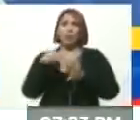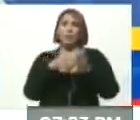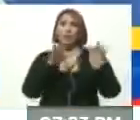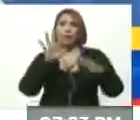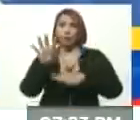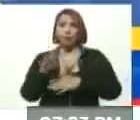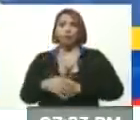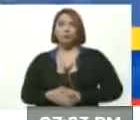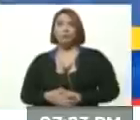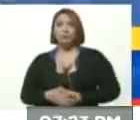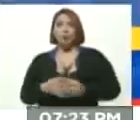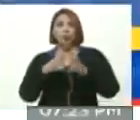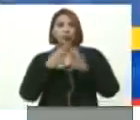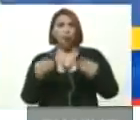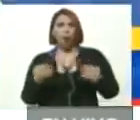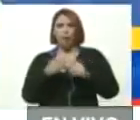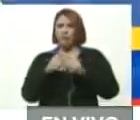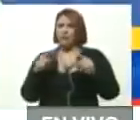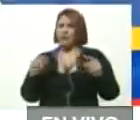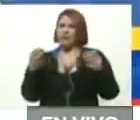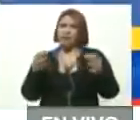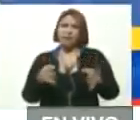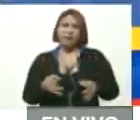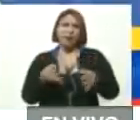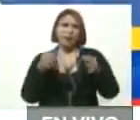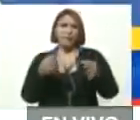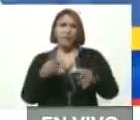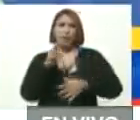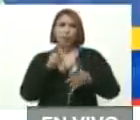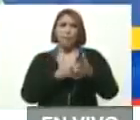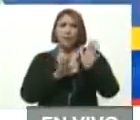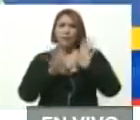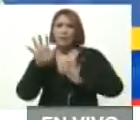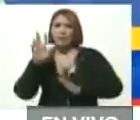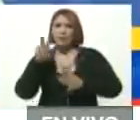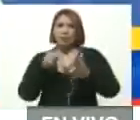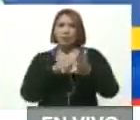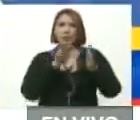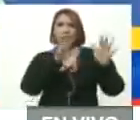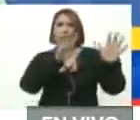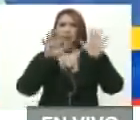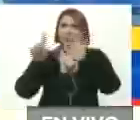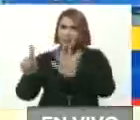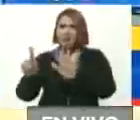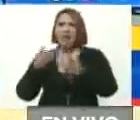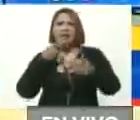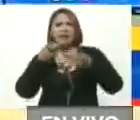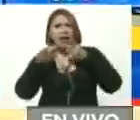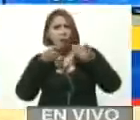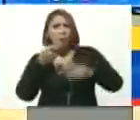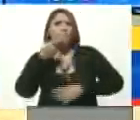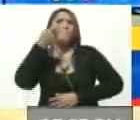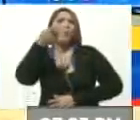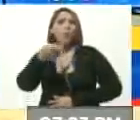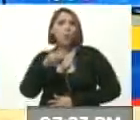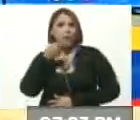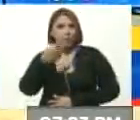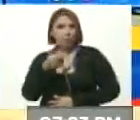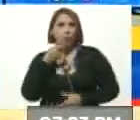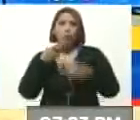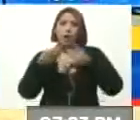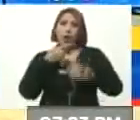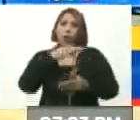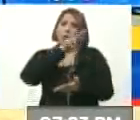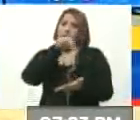En todas las coyunturas siempre, 2015, 16, a diálogo político, a diálogo